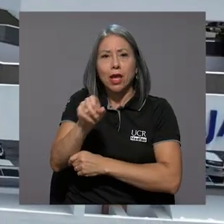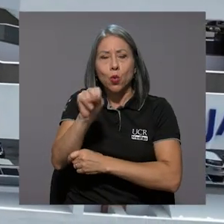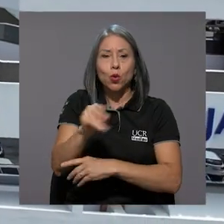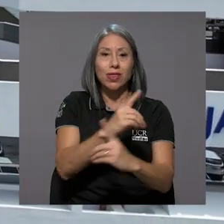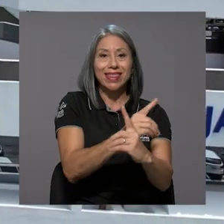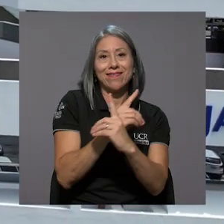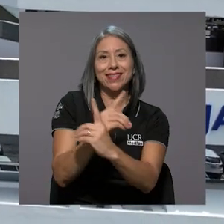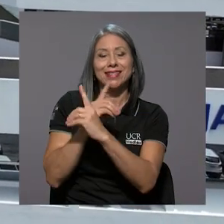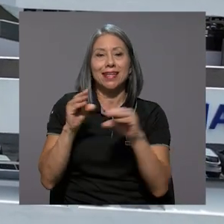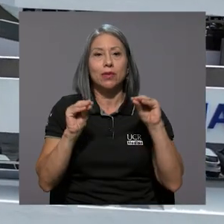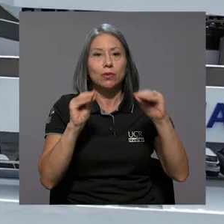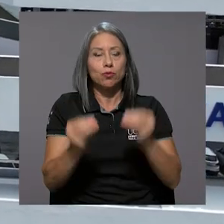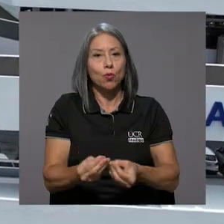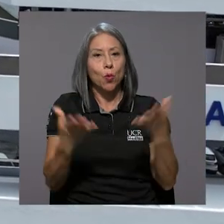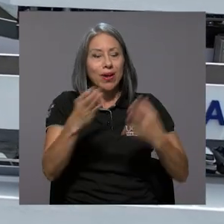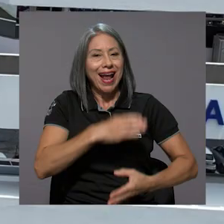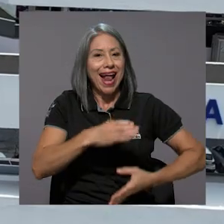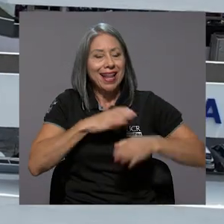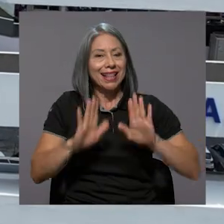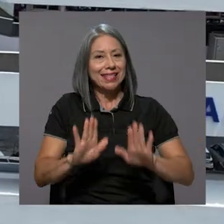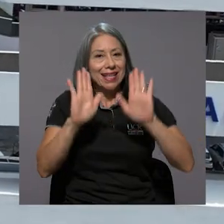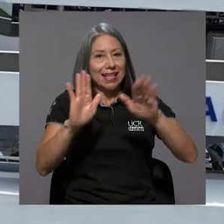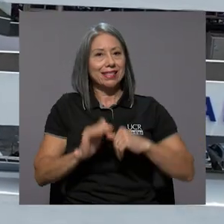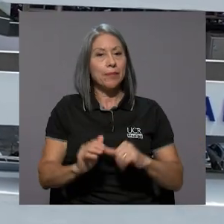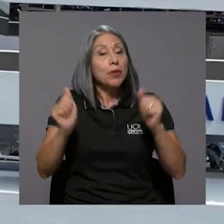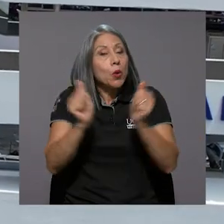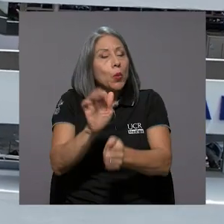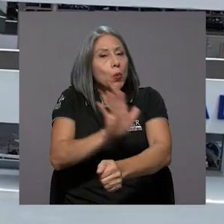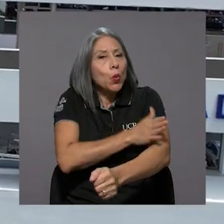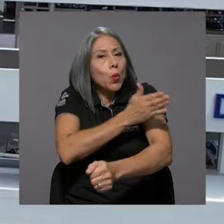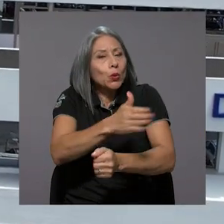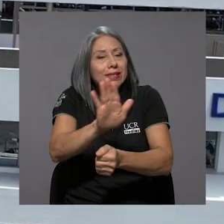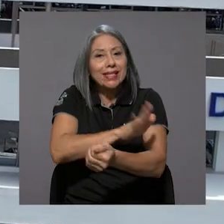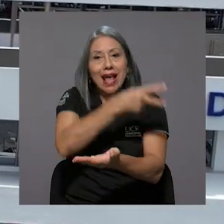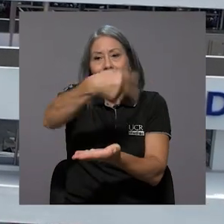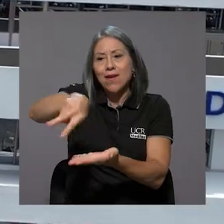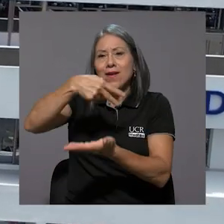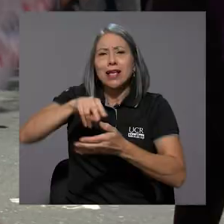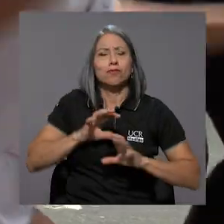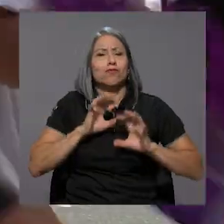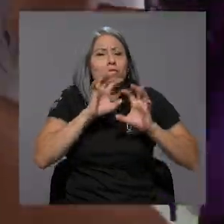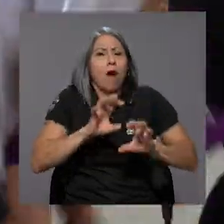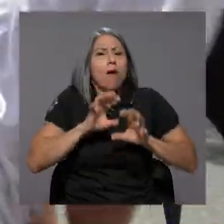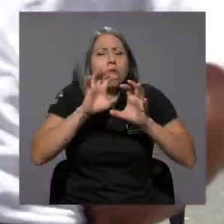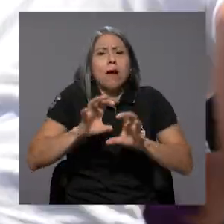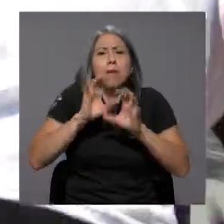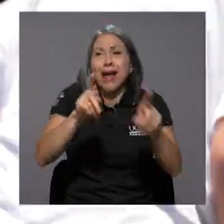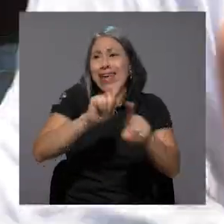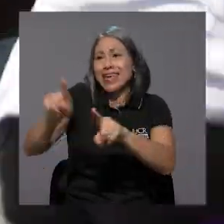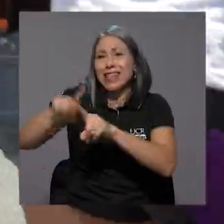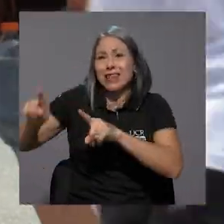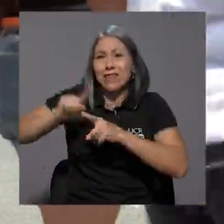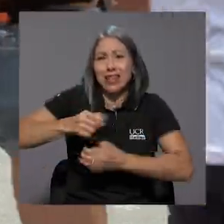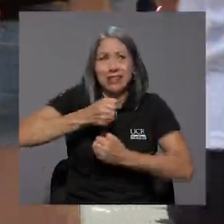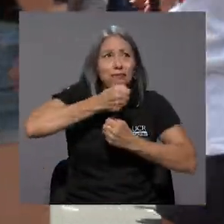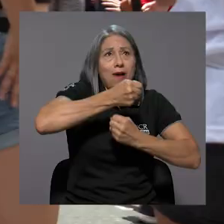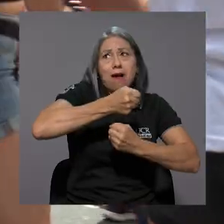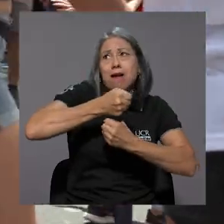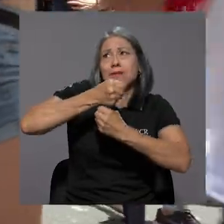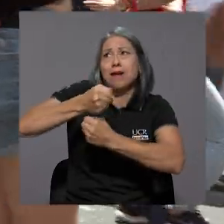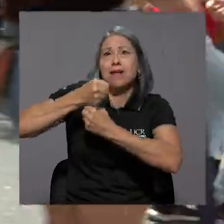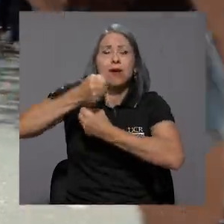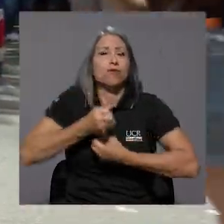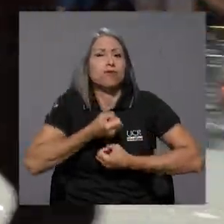de junio para defender la educación pública de calidad y excelencia. Con mucha música, bailes, vítores e incontables